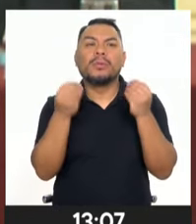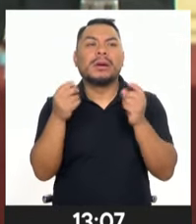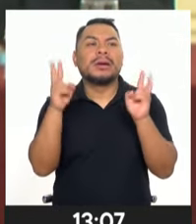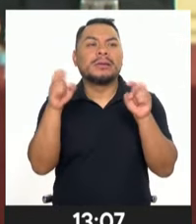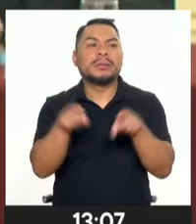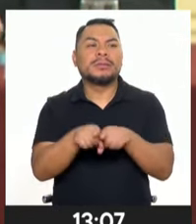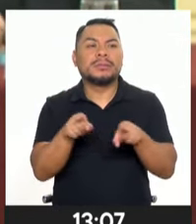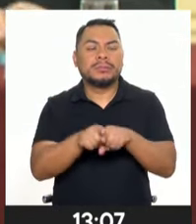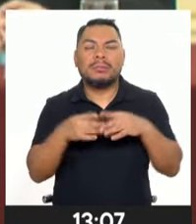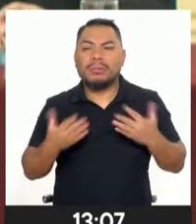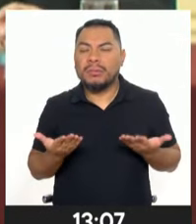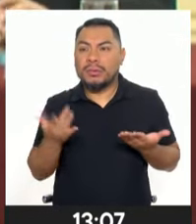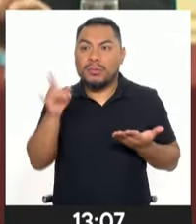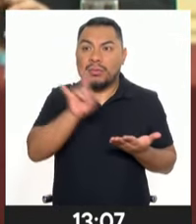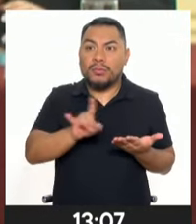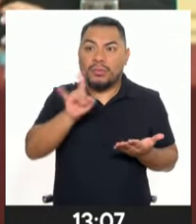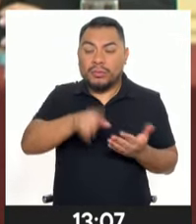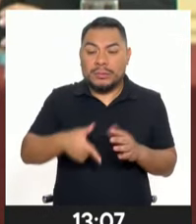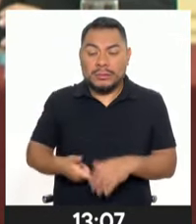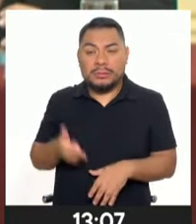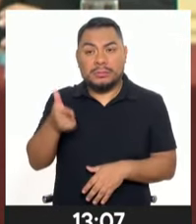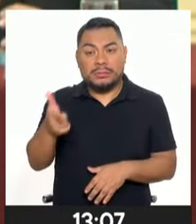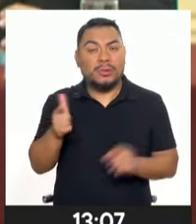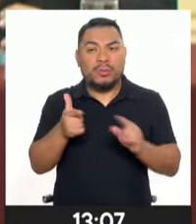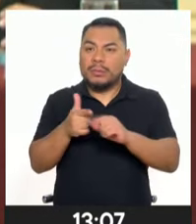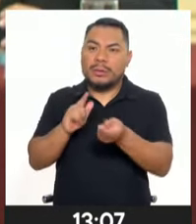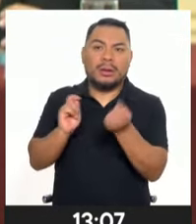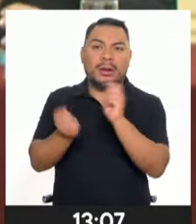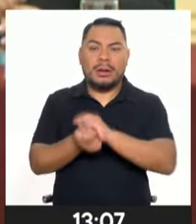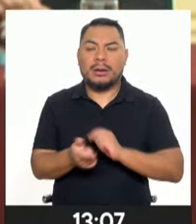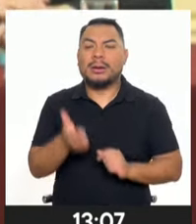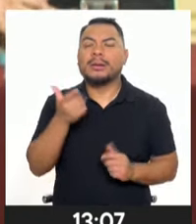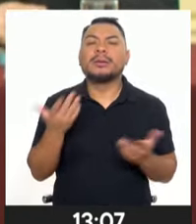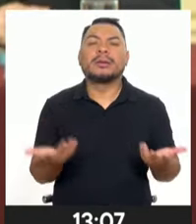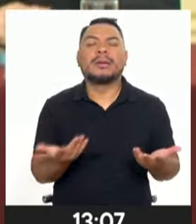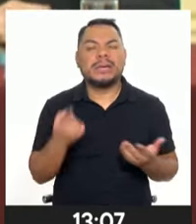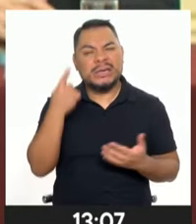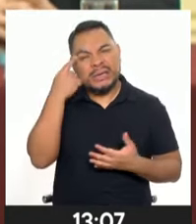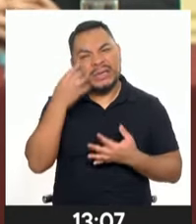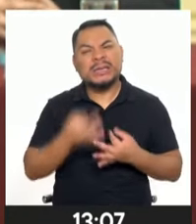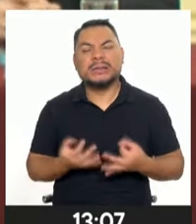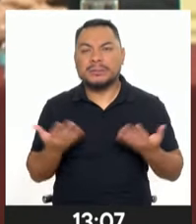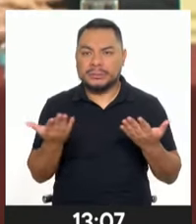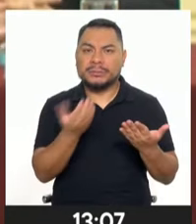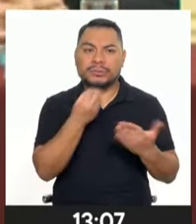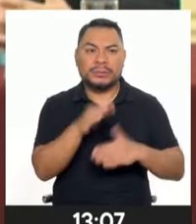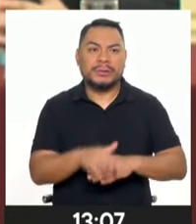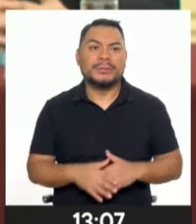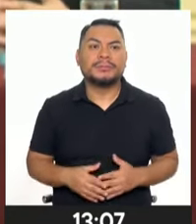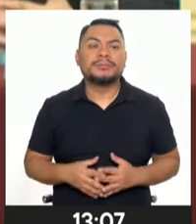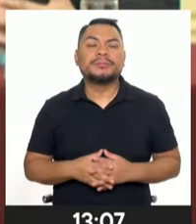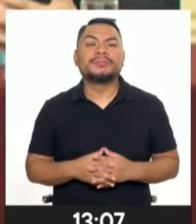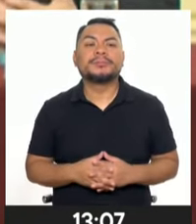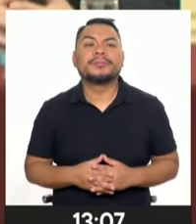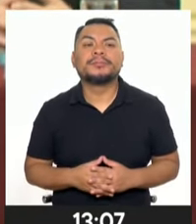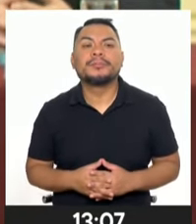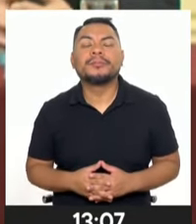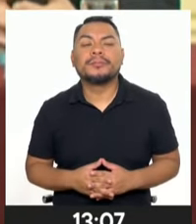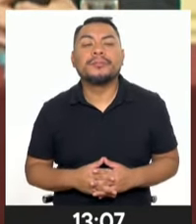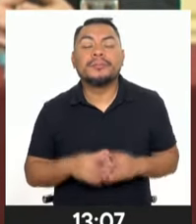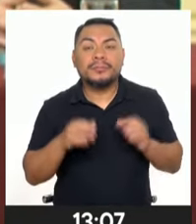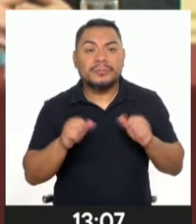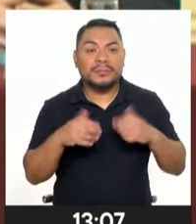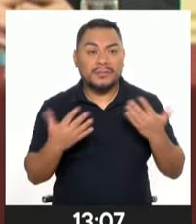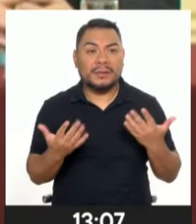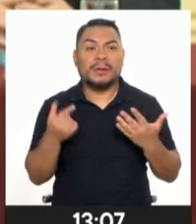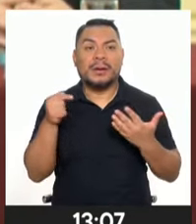equipamiento? ¿Van a utilizar armas no letales o letales? ¿Qué es lo que se ha decidido? Muchas gracias. Mire, el número de efectivos, lo voy a decir globalmente,